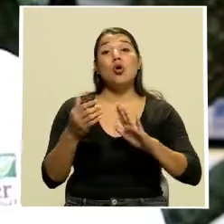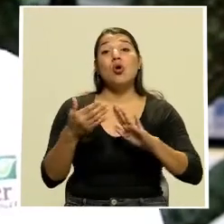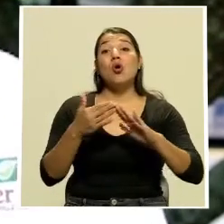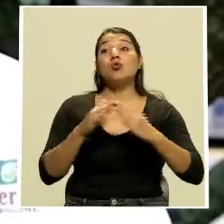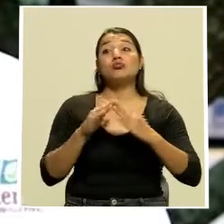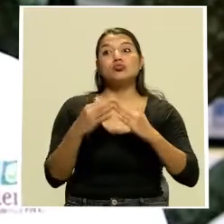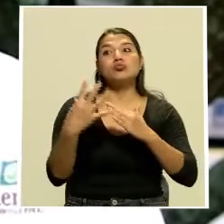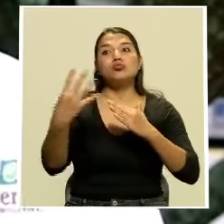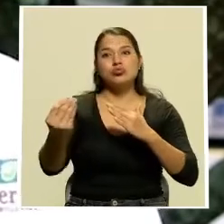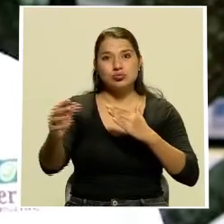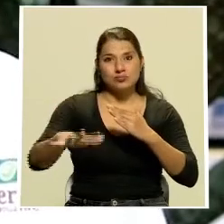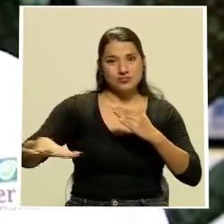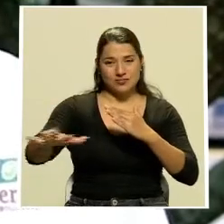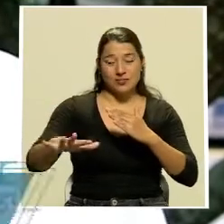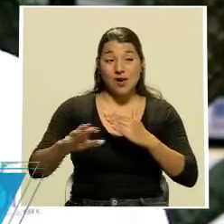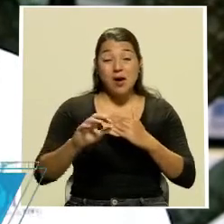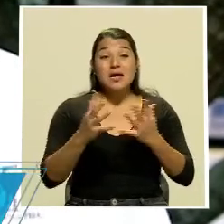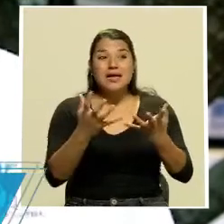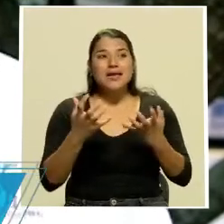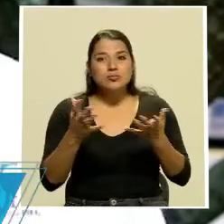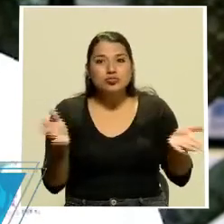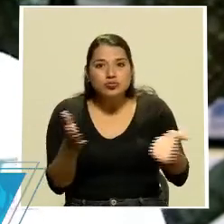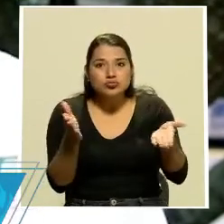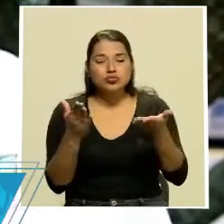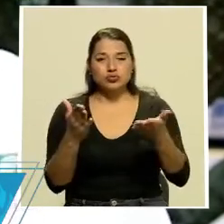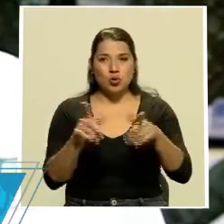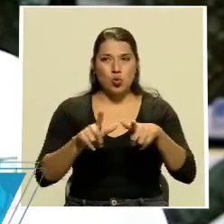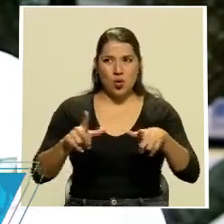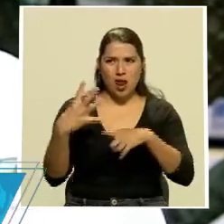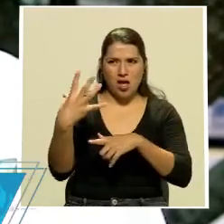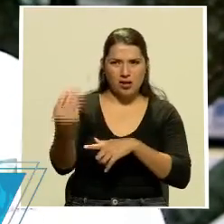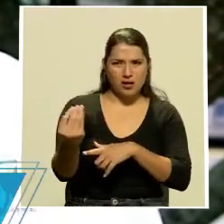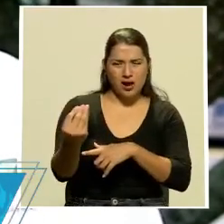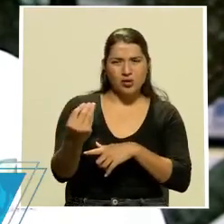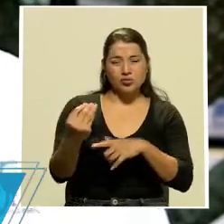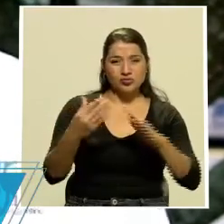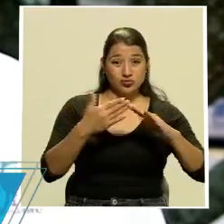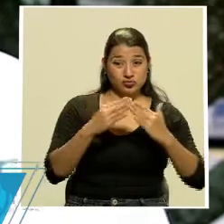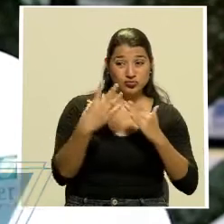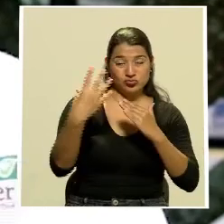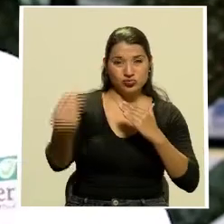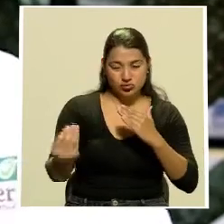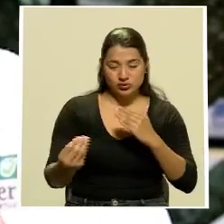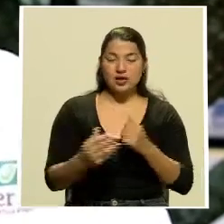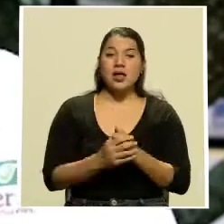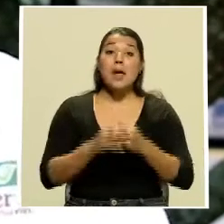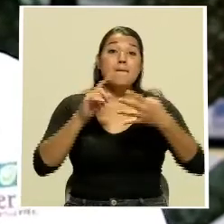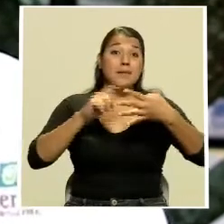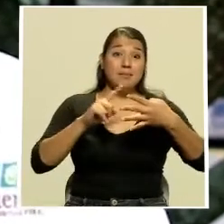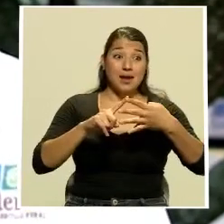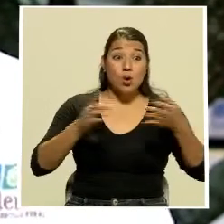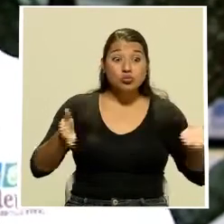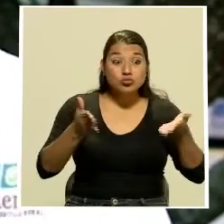mejorar las condiciones de competitividad en los territorios rurales costarricenses. Hay cuatro grandes componentes que Motor Rural impulsa. El primero, de inversión